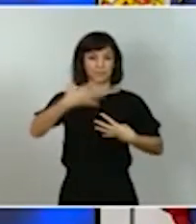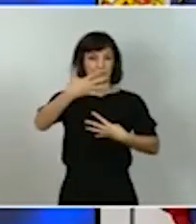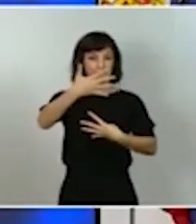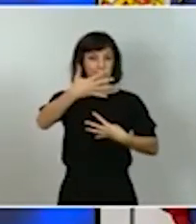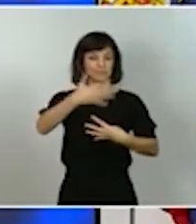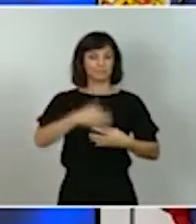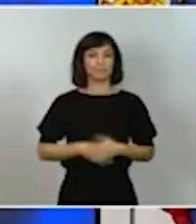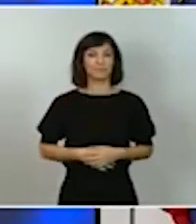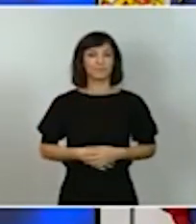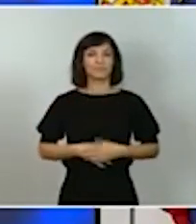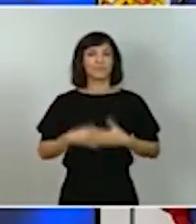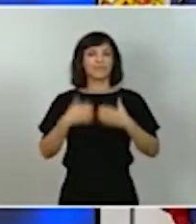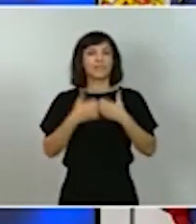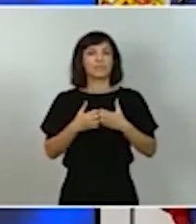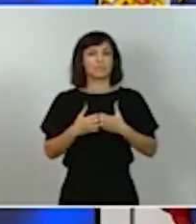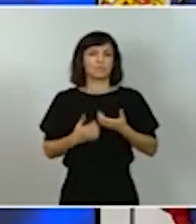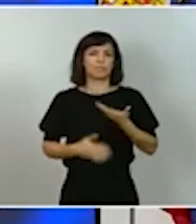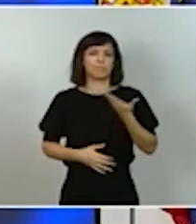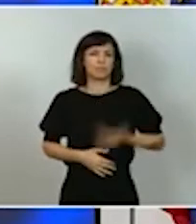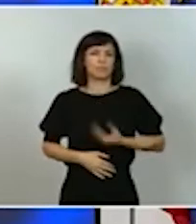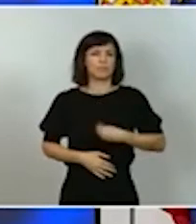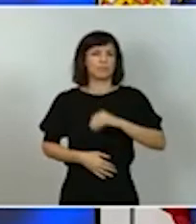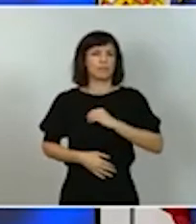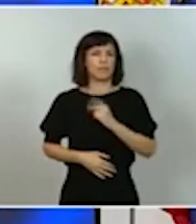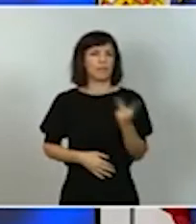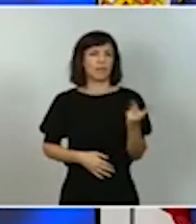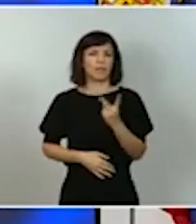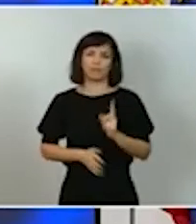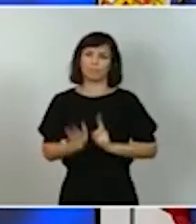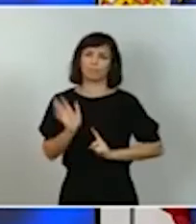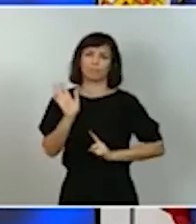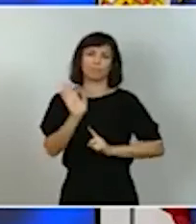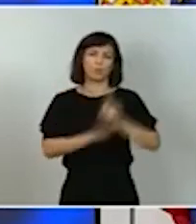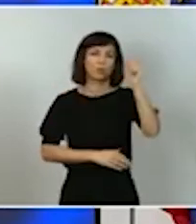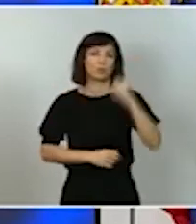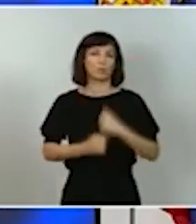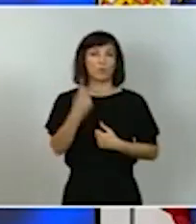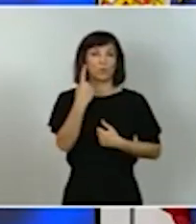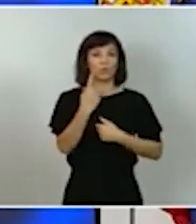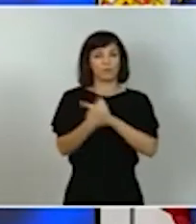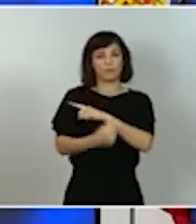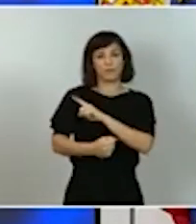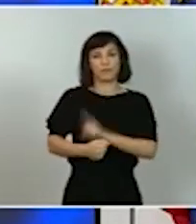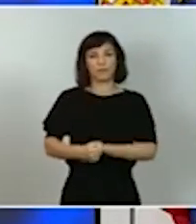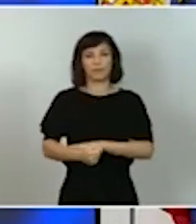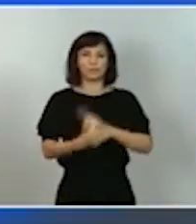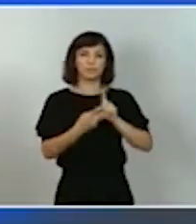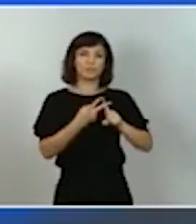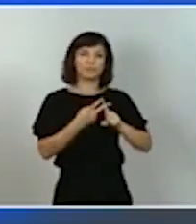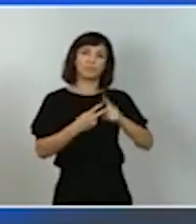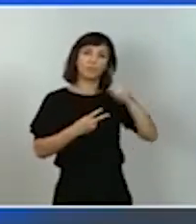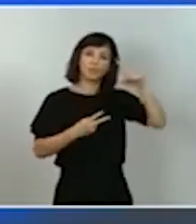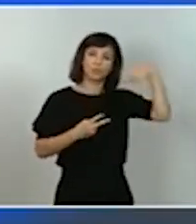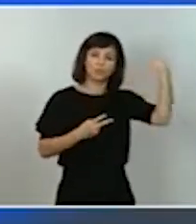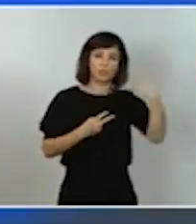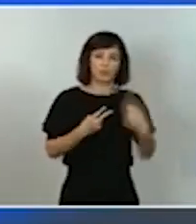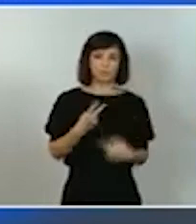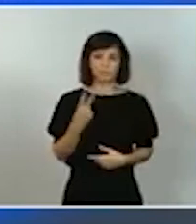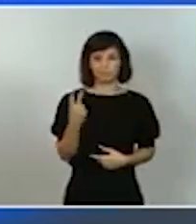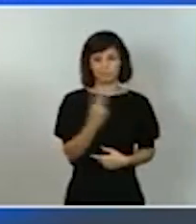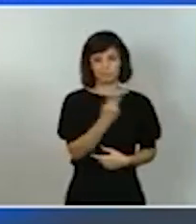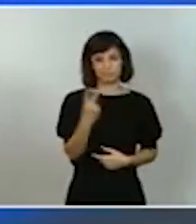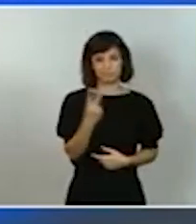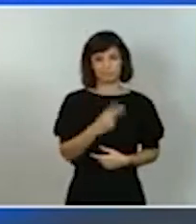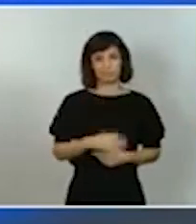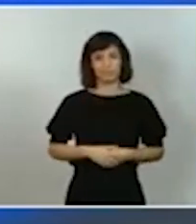muy importantes para nuestro país uno es el deporte y otro es la industria de la cultura a los cuales